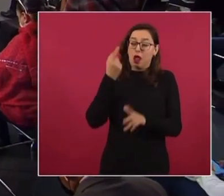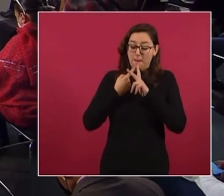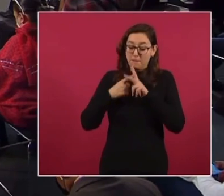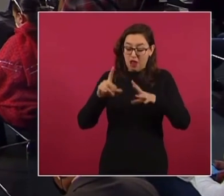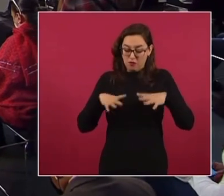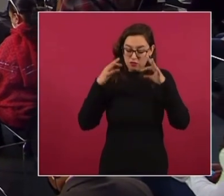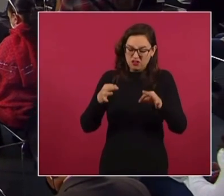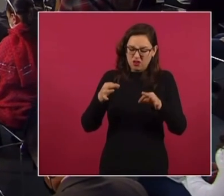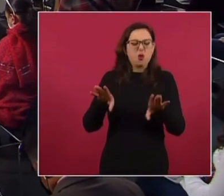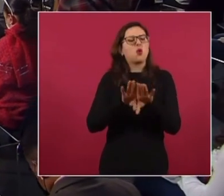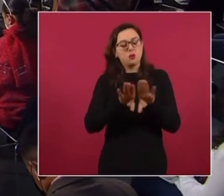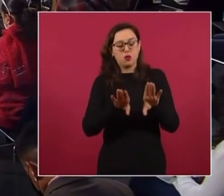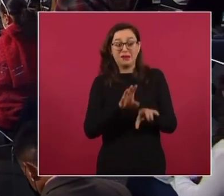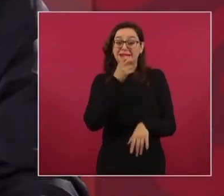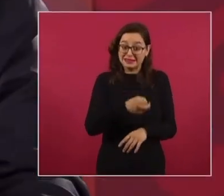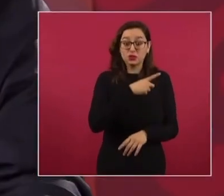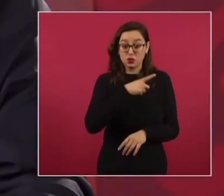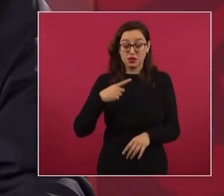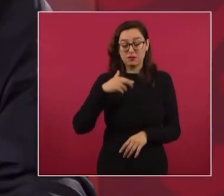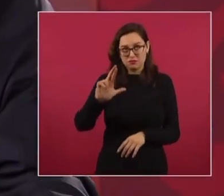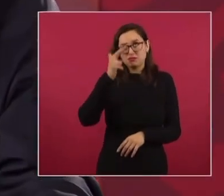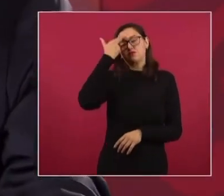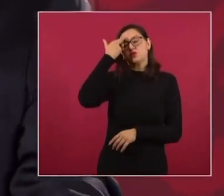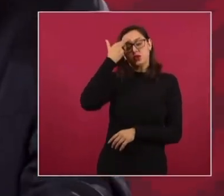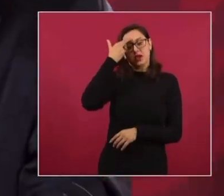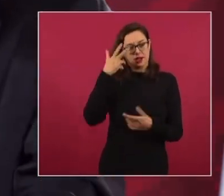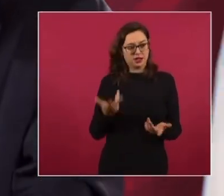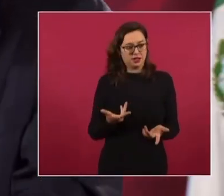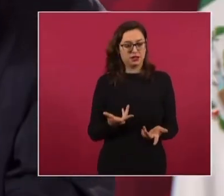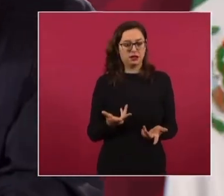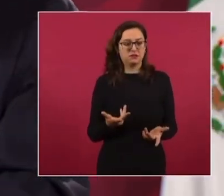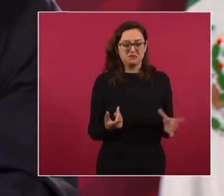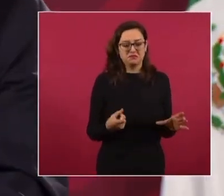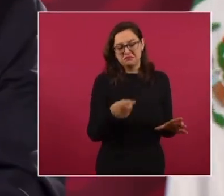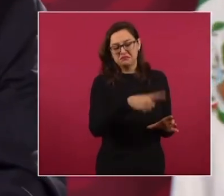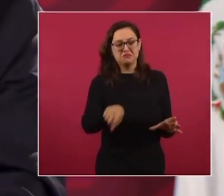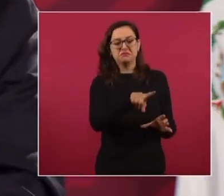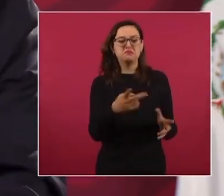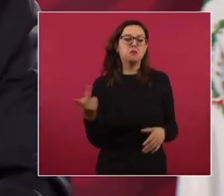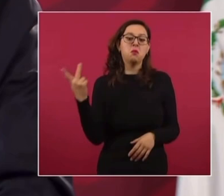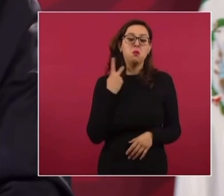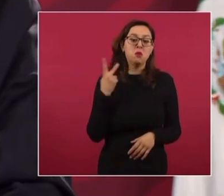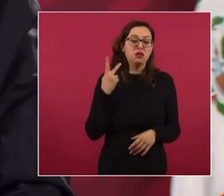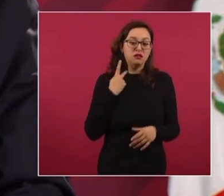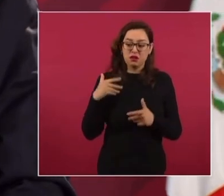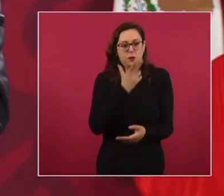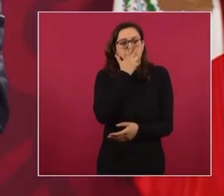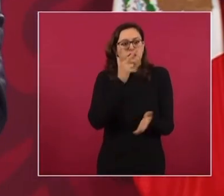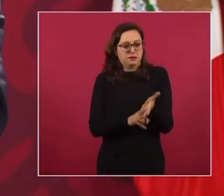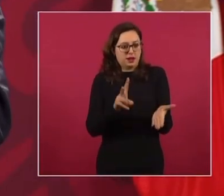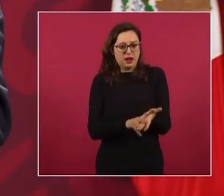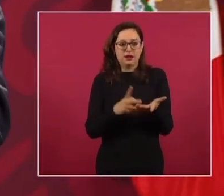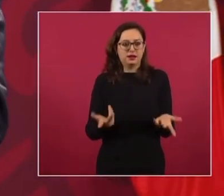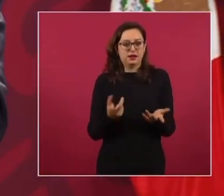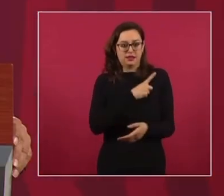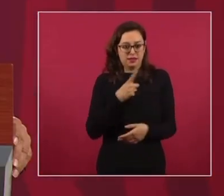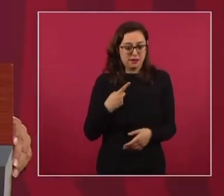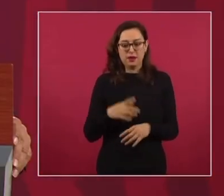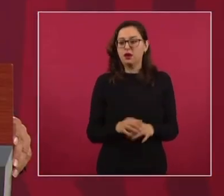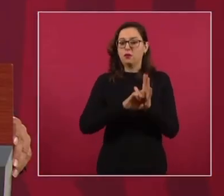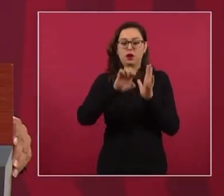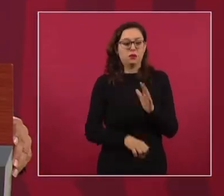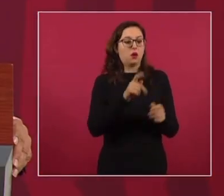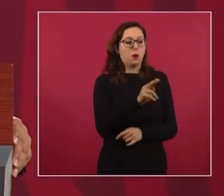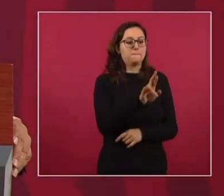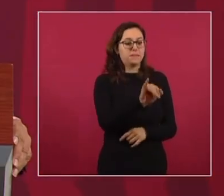Que no se mantuvieran en una política pragmática que los terminó desdibujando por completo. Hablábamos de la historia del PRI,